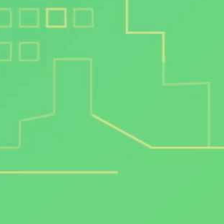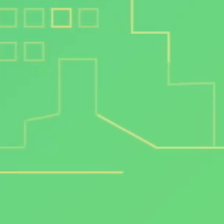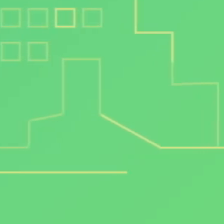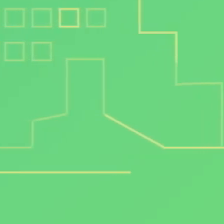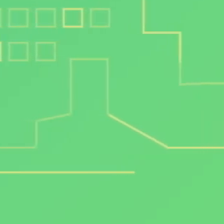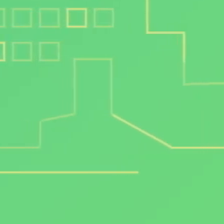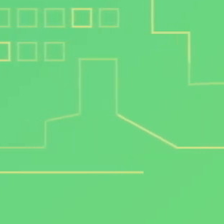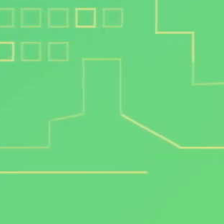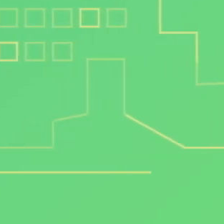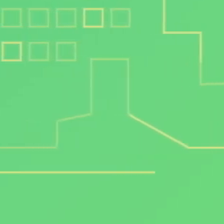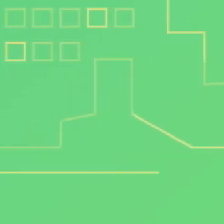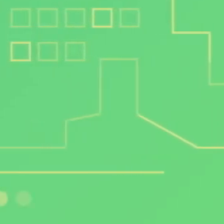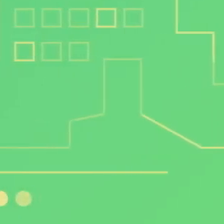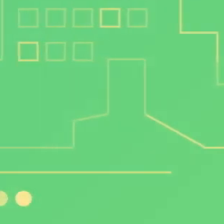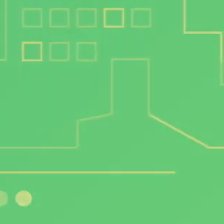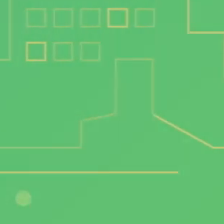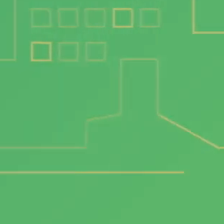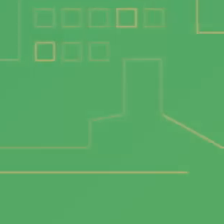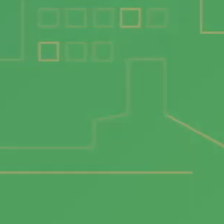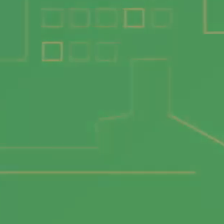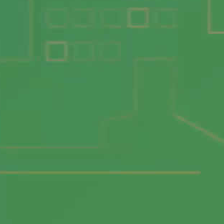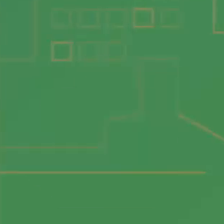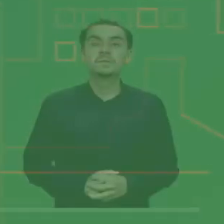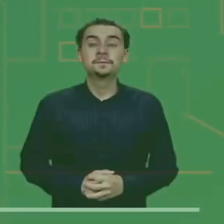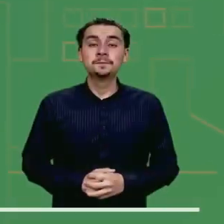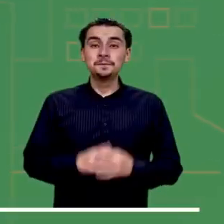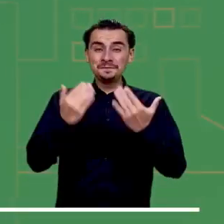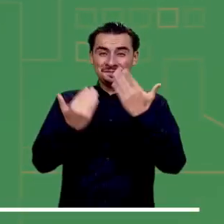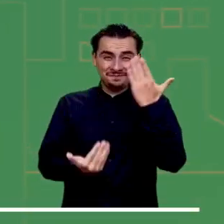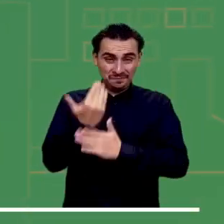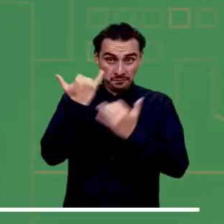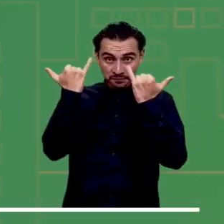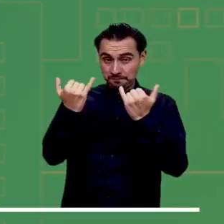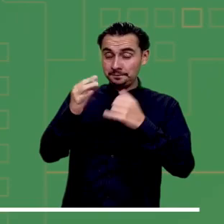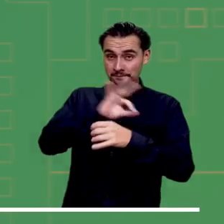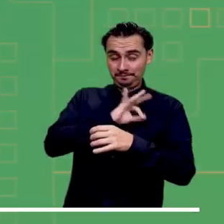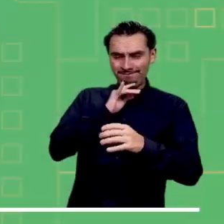Iniciamos este sábado con la información meteorológica de la mañana.